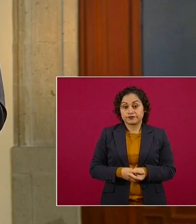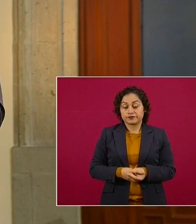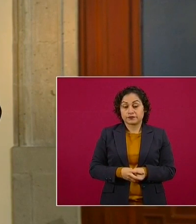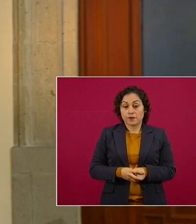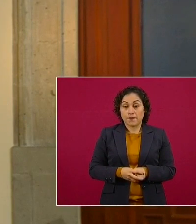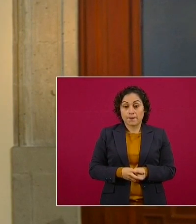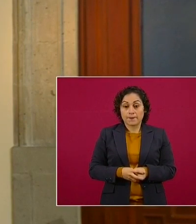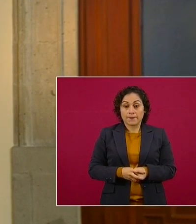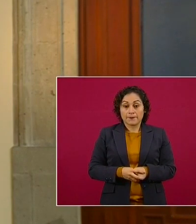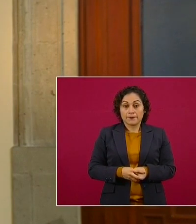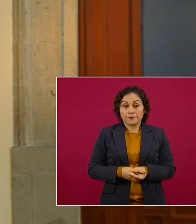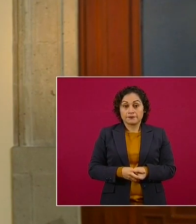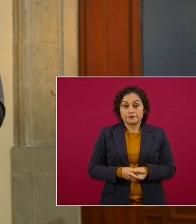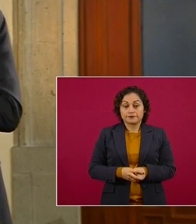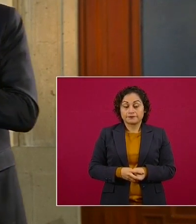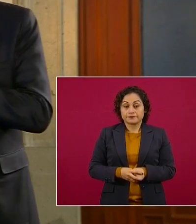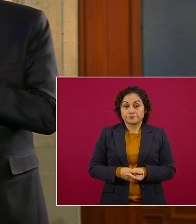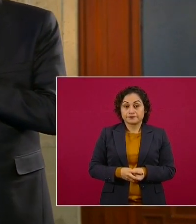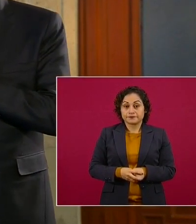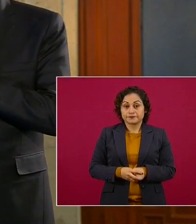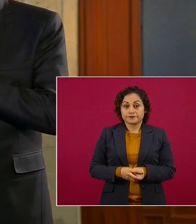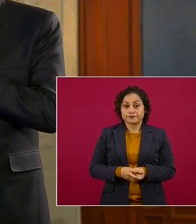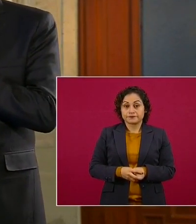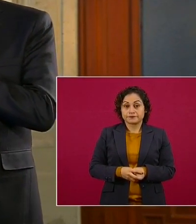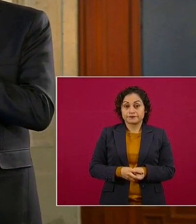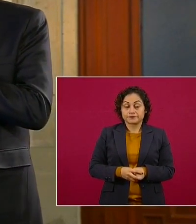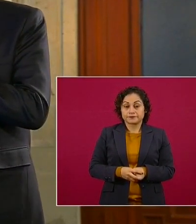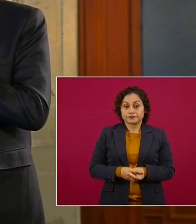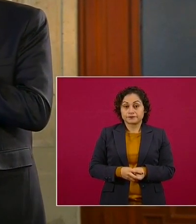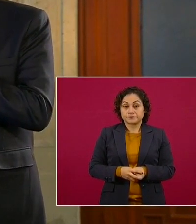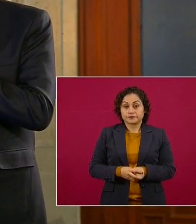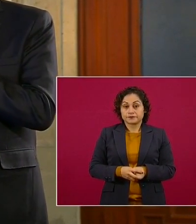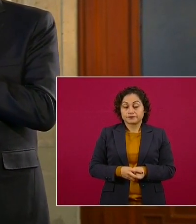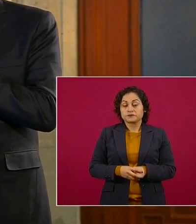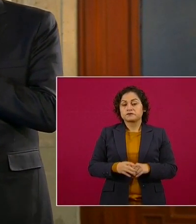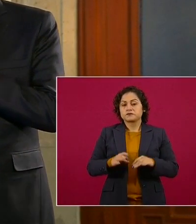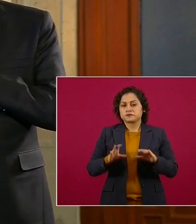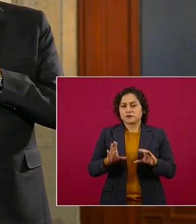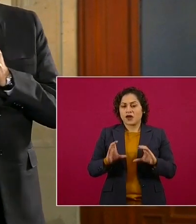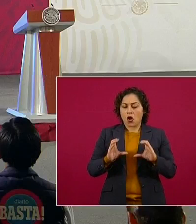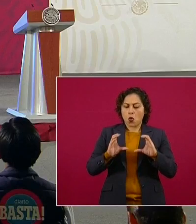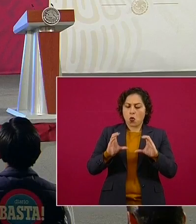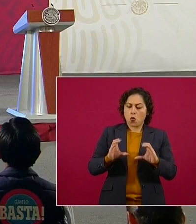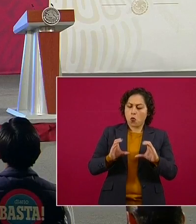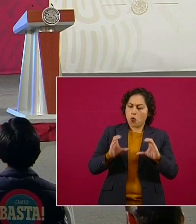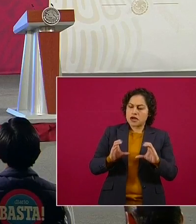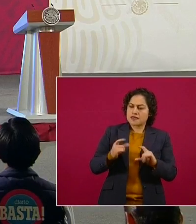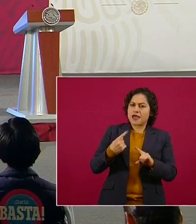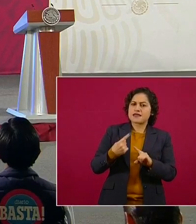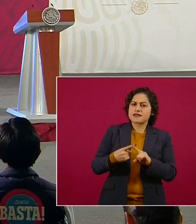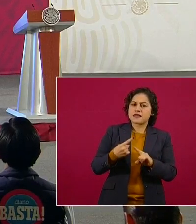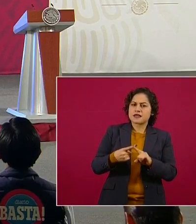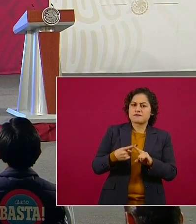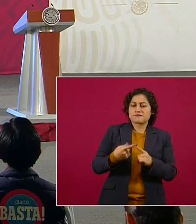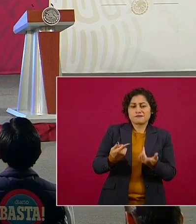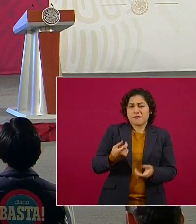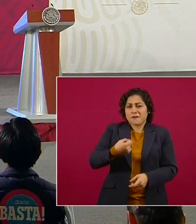Nadie mejor para cuidarnos que nosotros mismos.